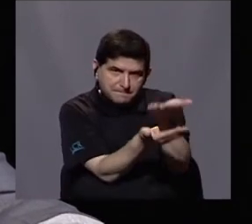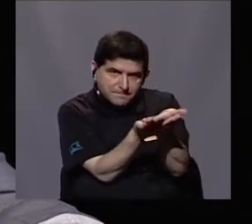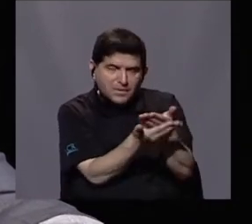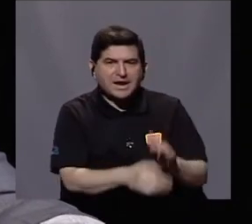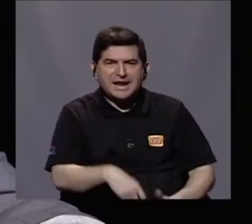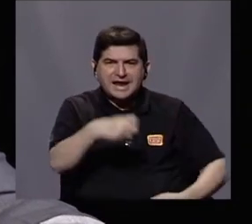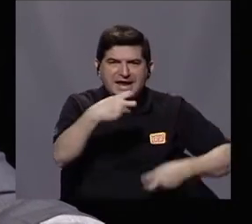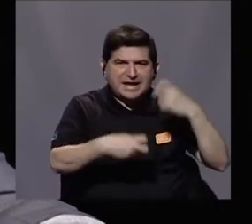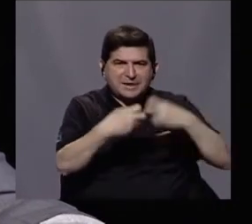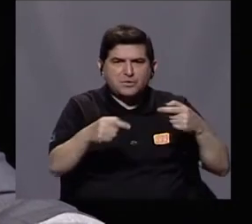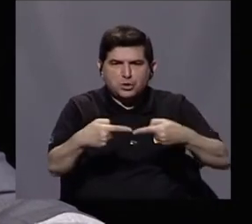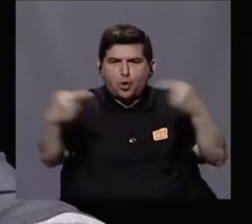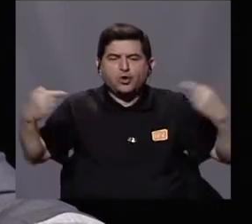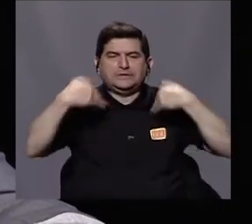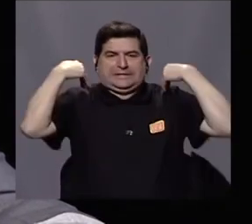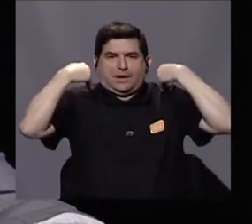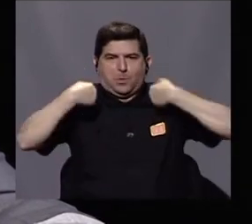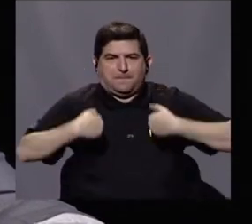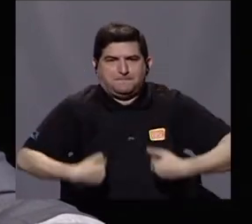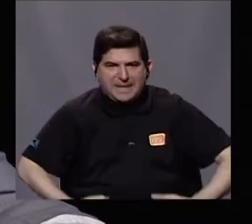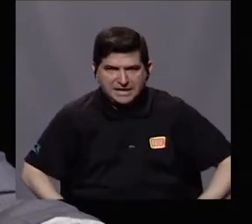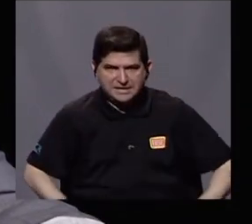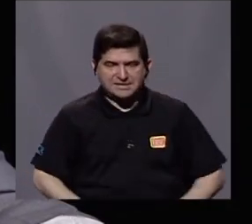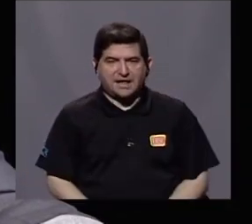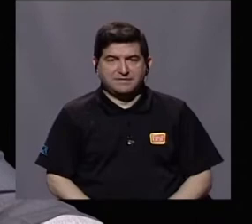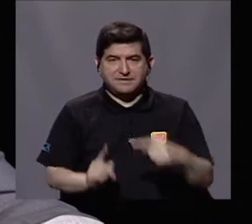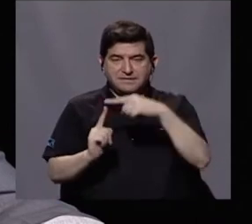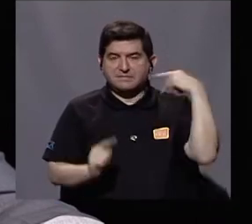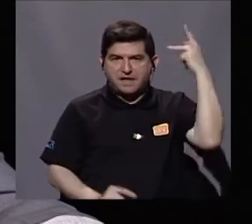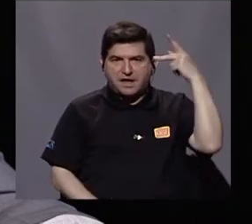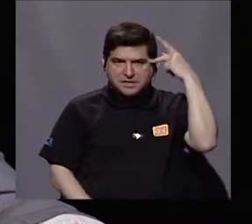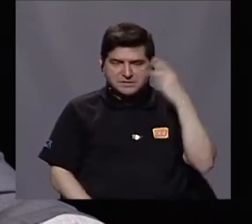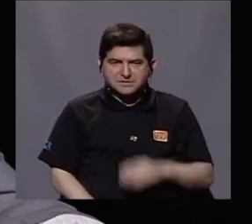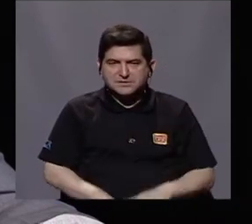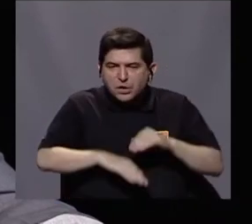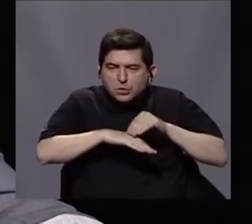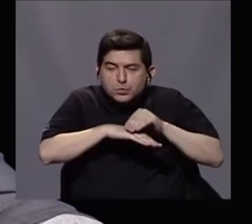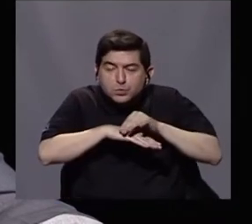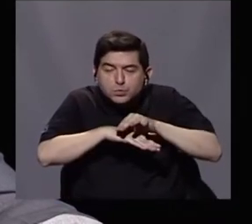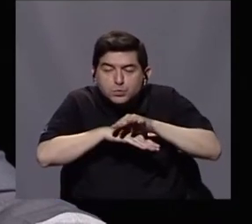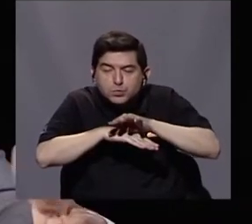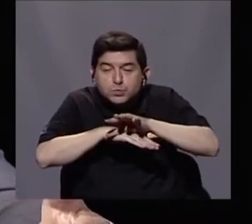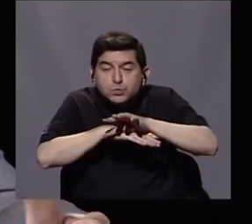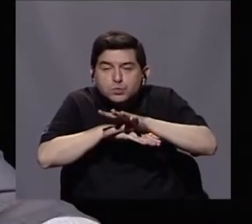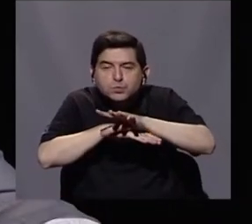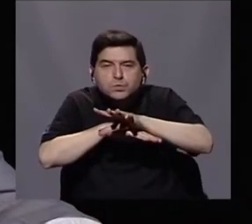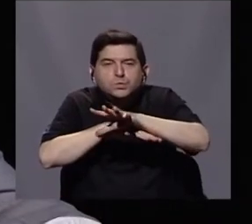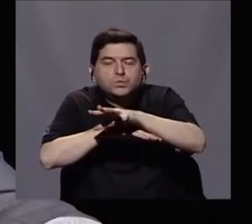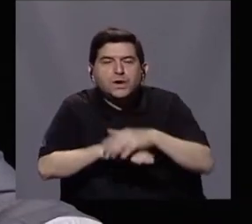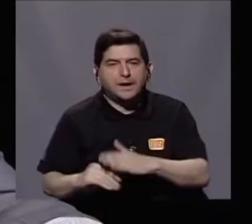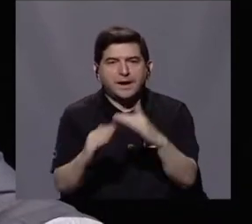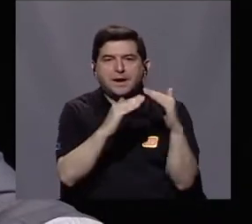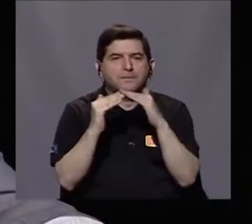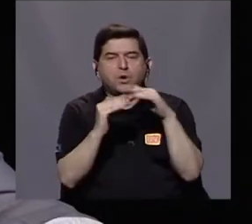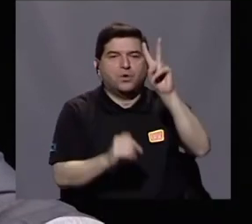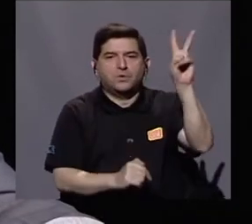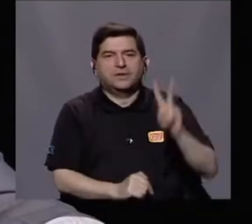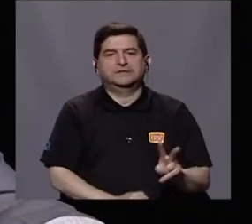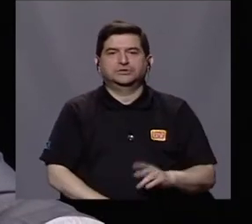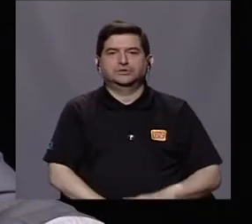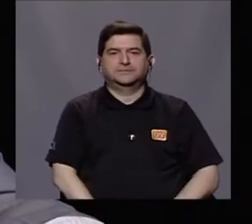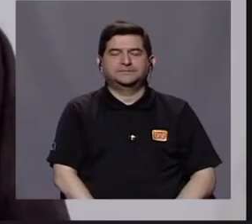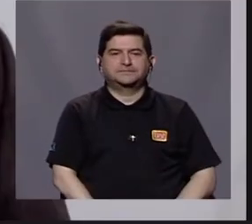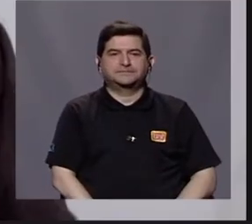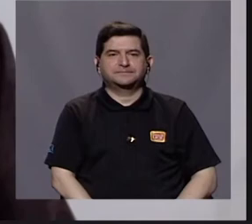crímenes de lesa humanidad que desde la política habían impregnado sistemáticamente a la población venezolana. Don Alex.